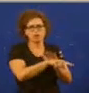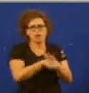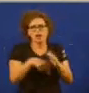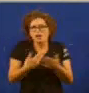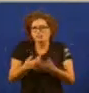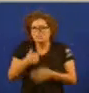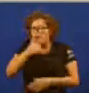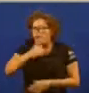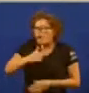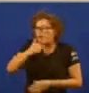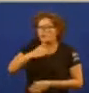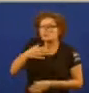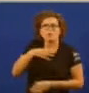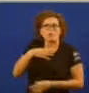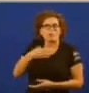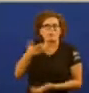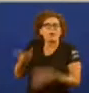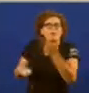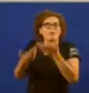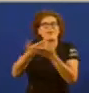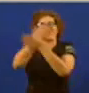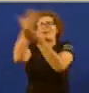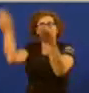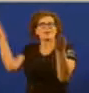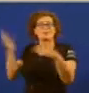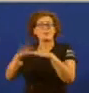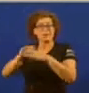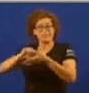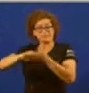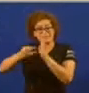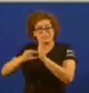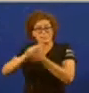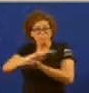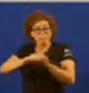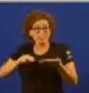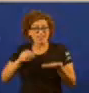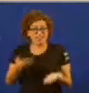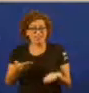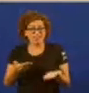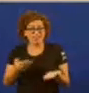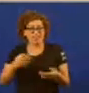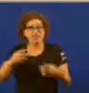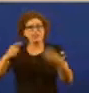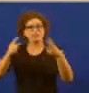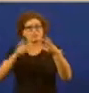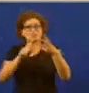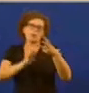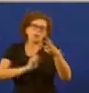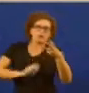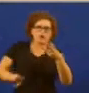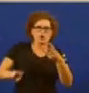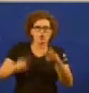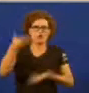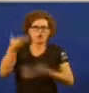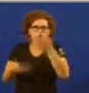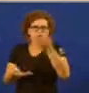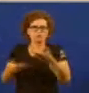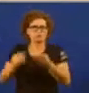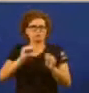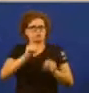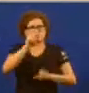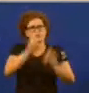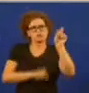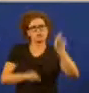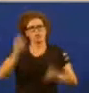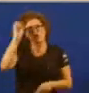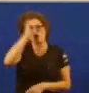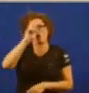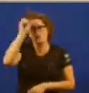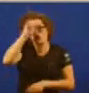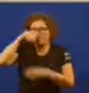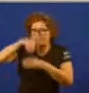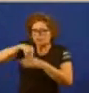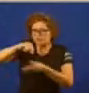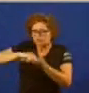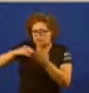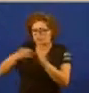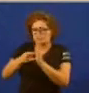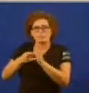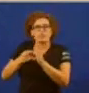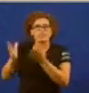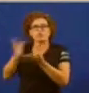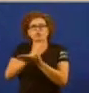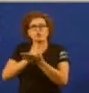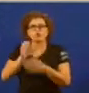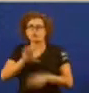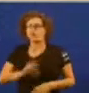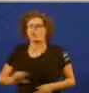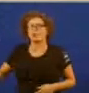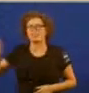pero certo señor Fejo é que os galegos e galegas onde pagamos os nosos impostos en Madrid en Madrid e se está quedando con a parte importantísima